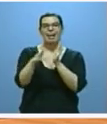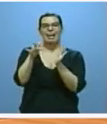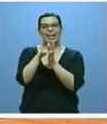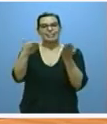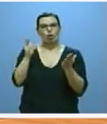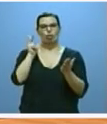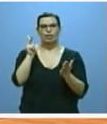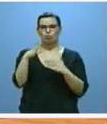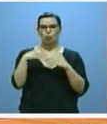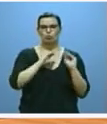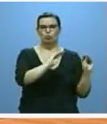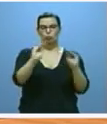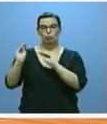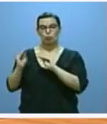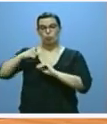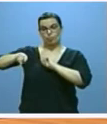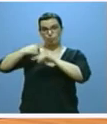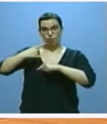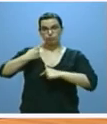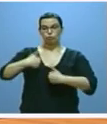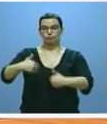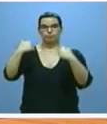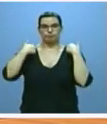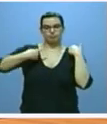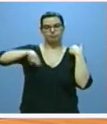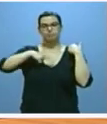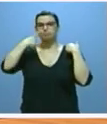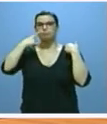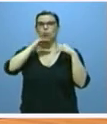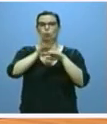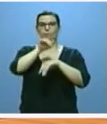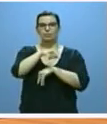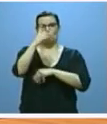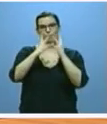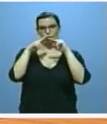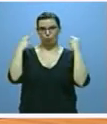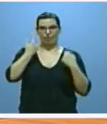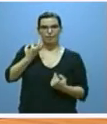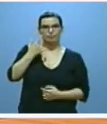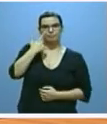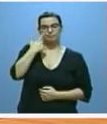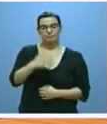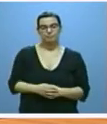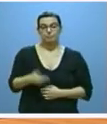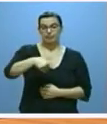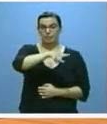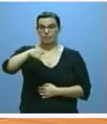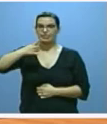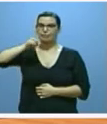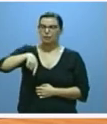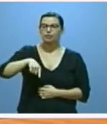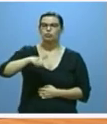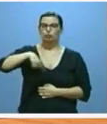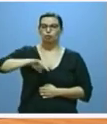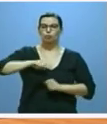usuarios que la Administración se responsabilizará de tutelar. En estos meses mientras tanto hemos seguido extendiendo